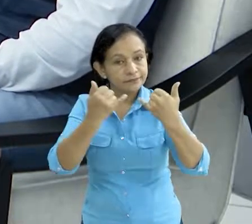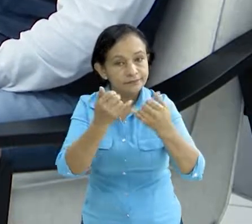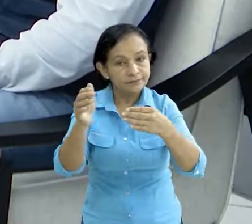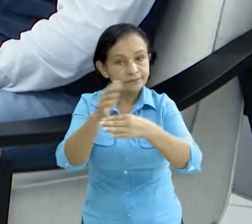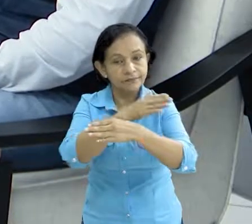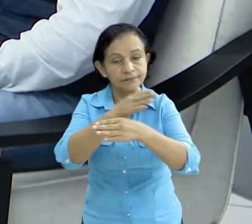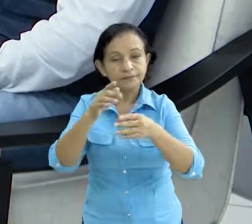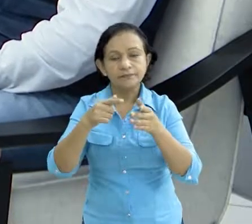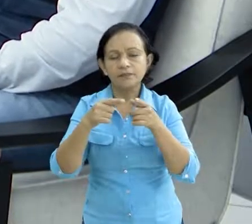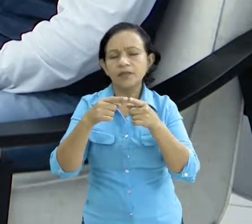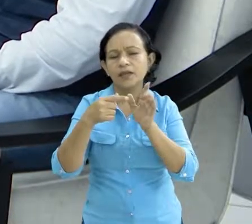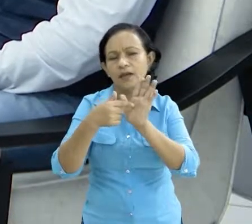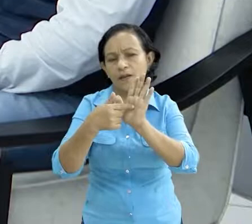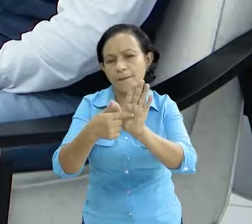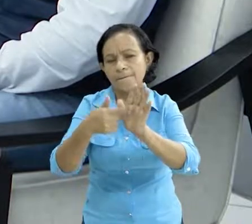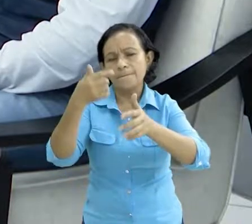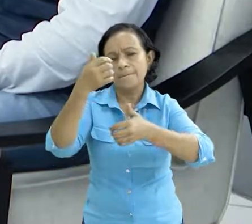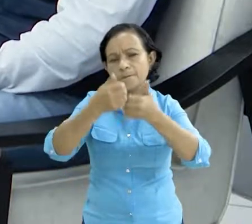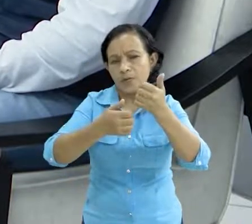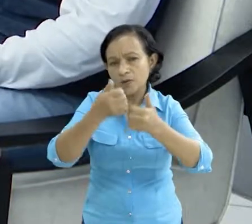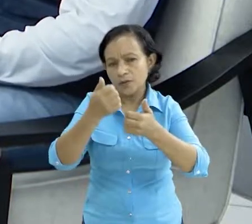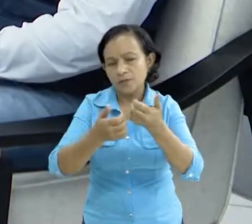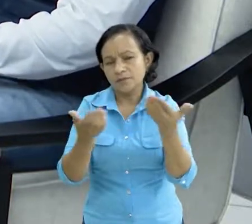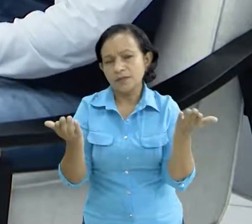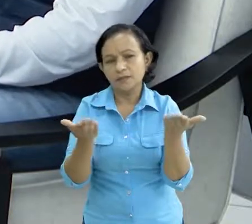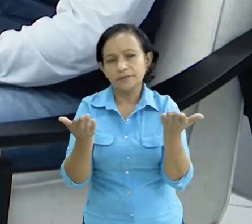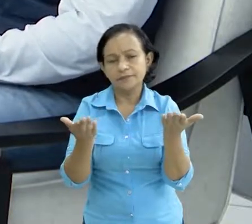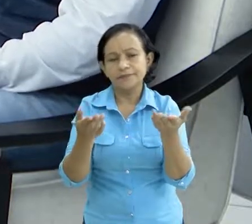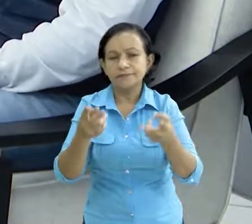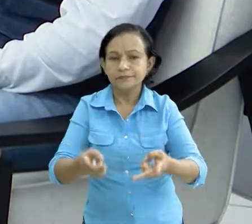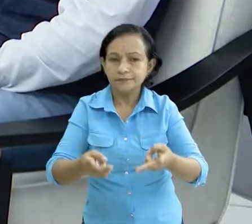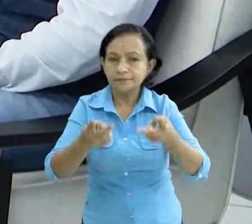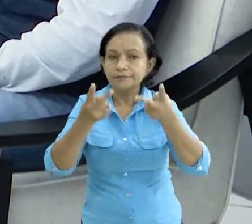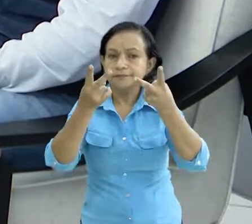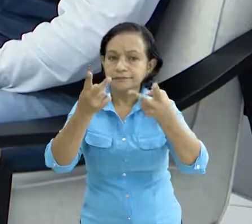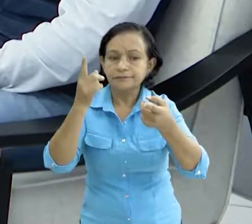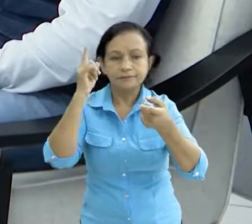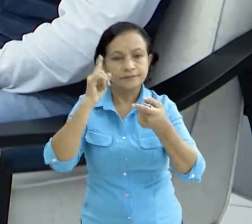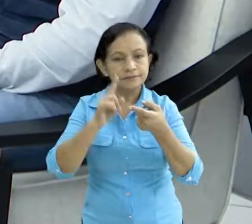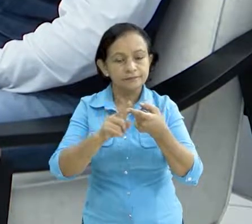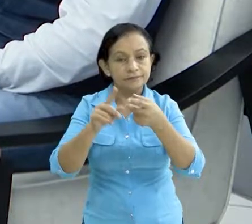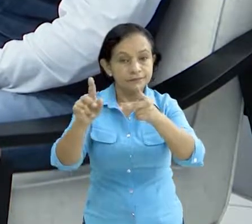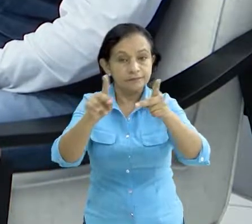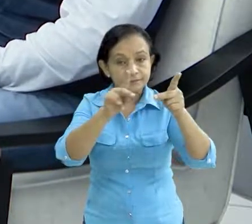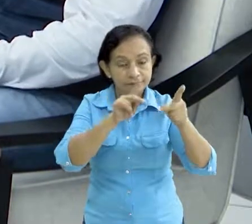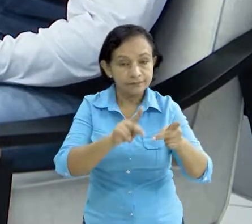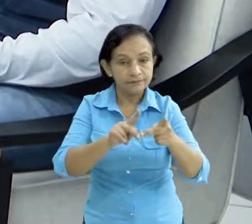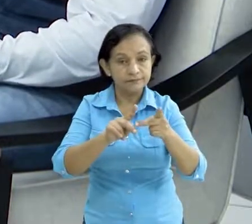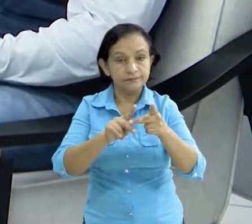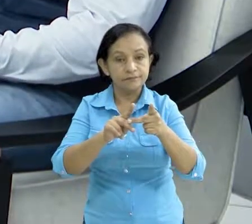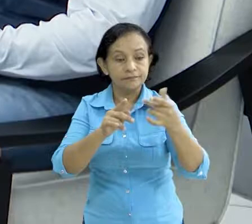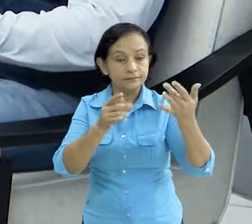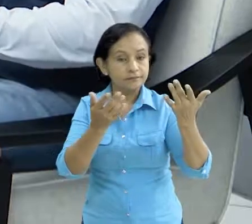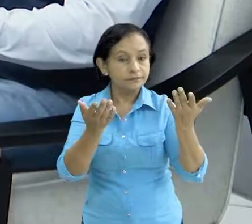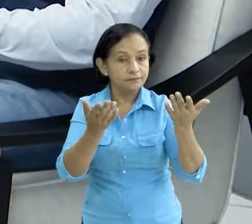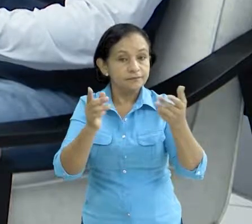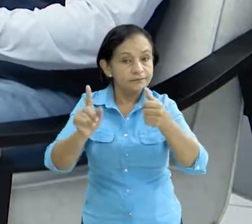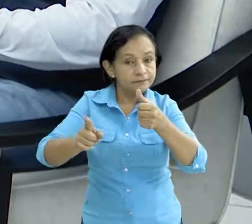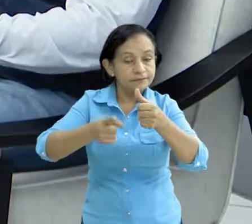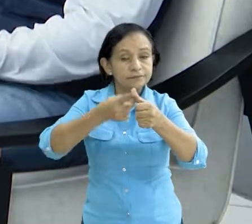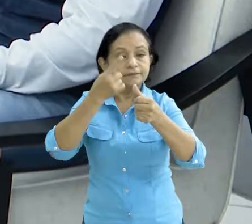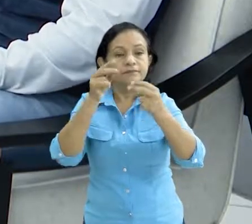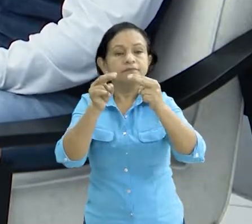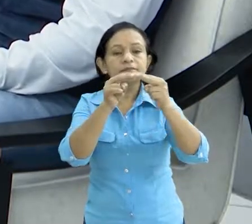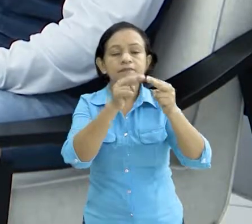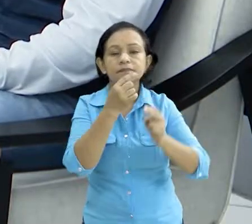si es un problema que está afectando directamente la vida de las personas, con los primeros que